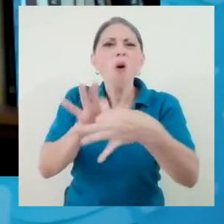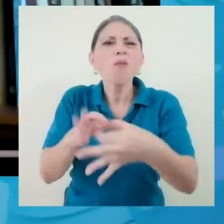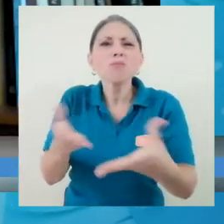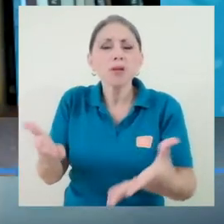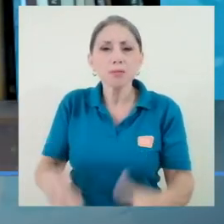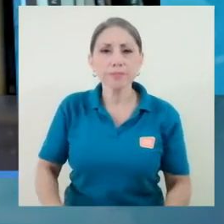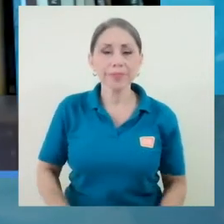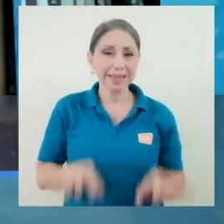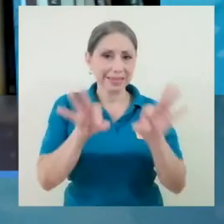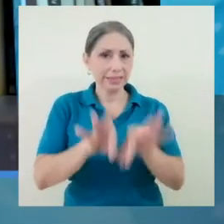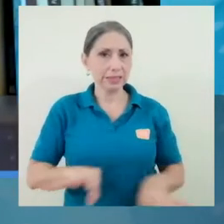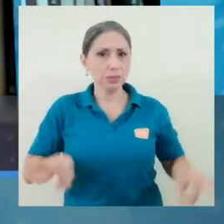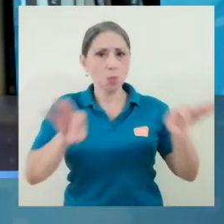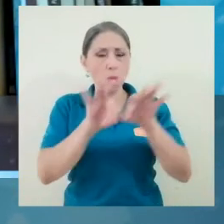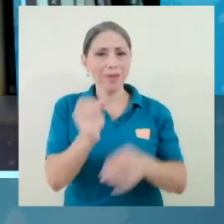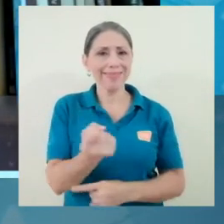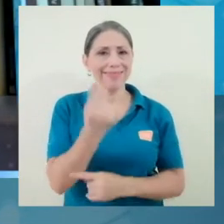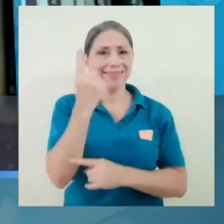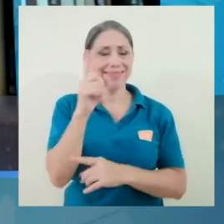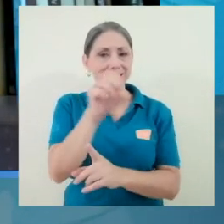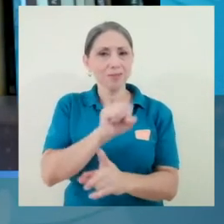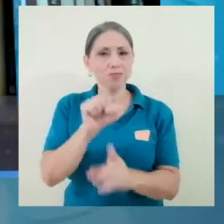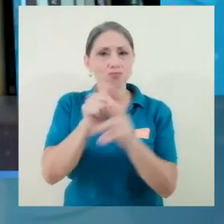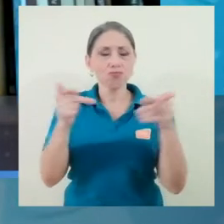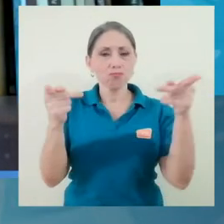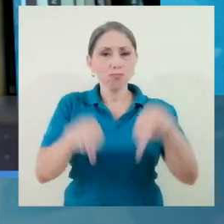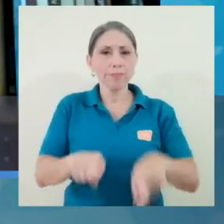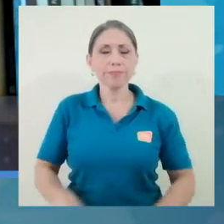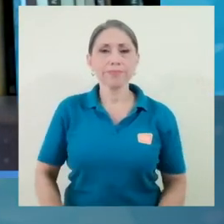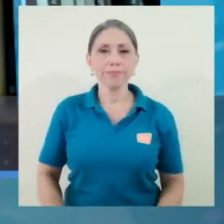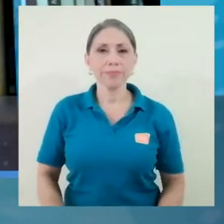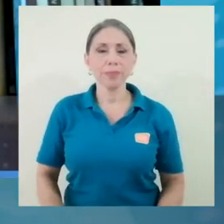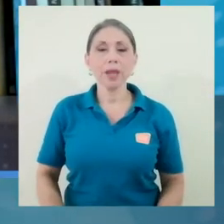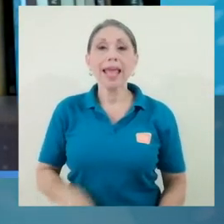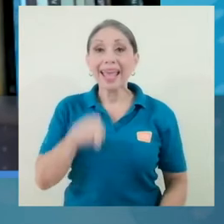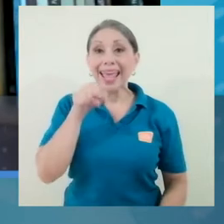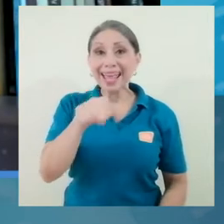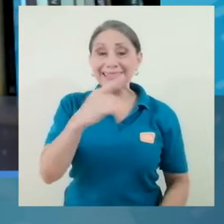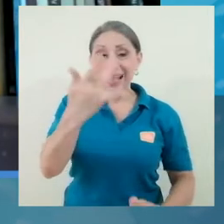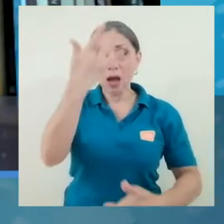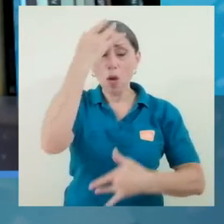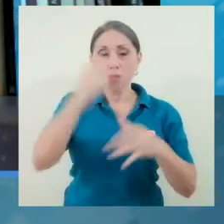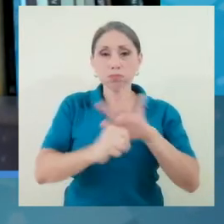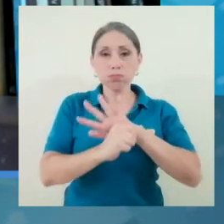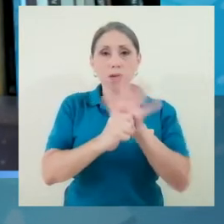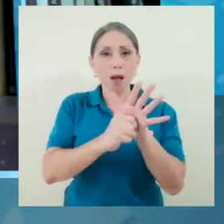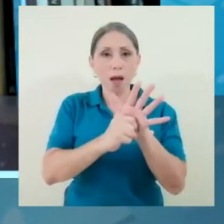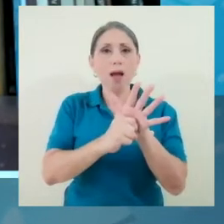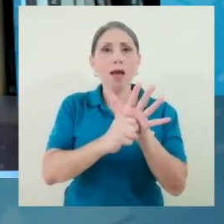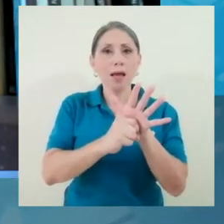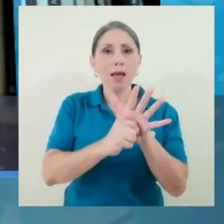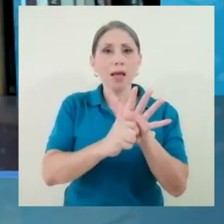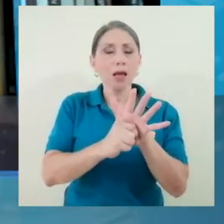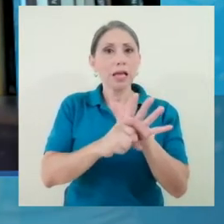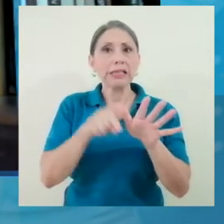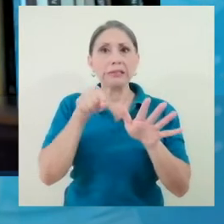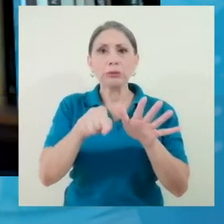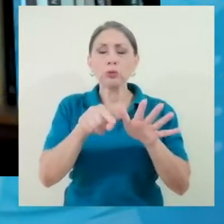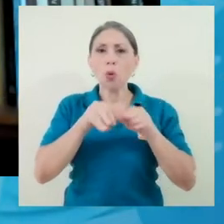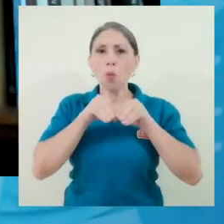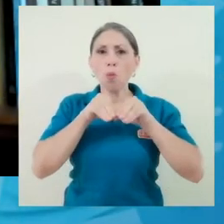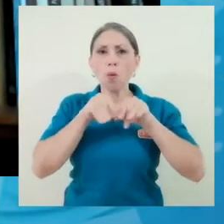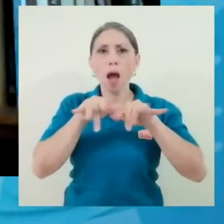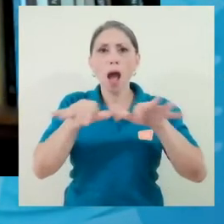importante entender el fenómeno del movimiento. Lo que sí sorprende con esta pandemia es la velocidad. Y la velocidad de la